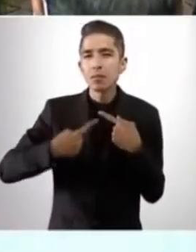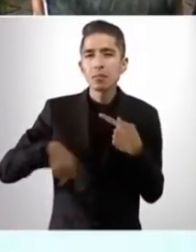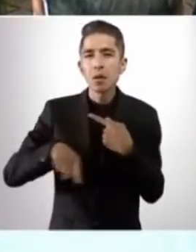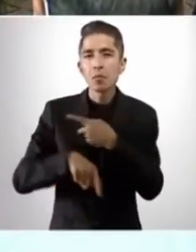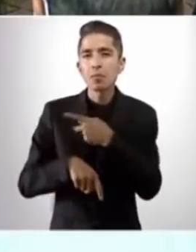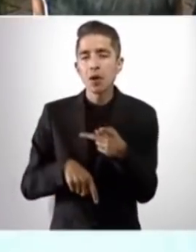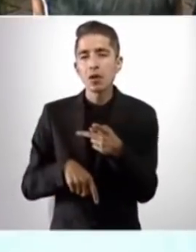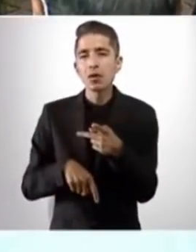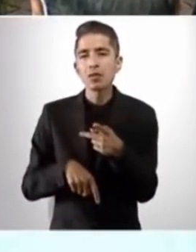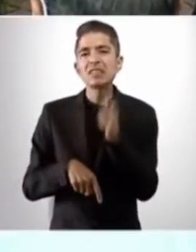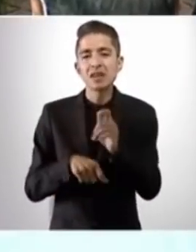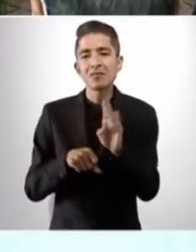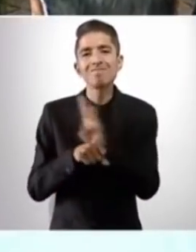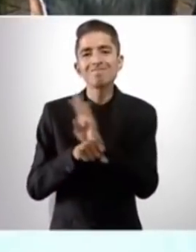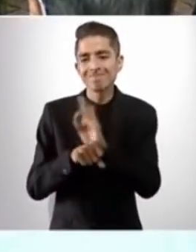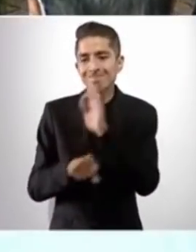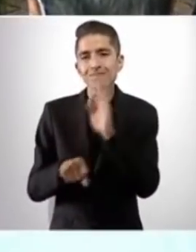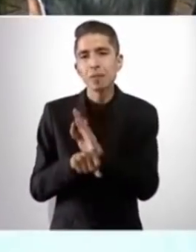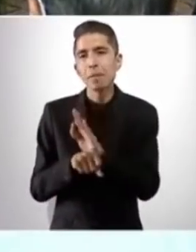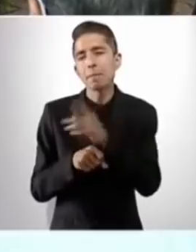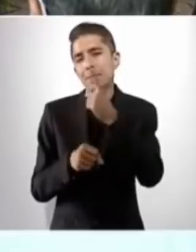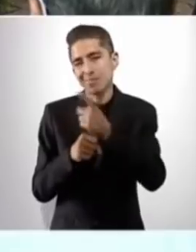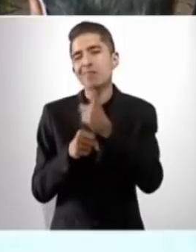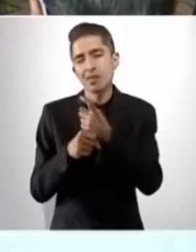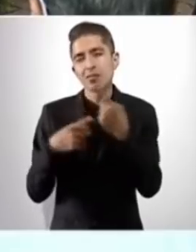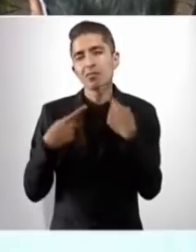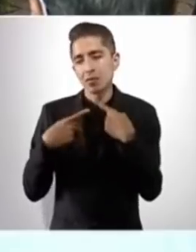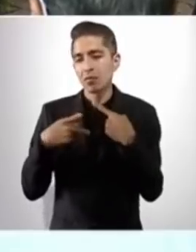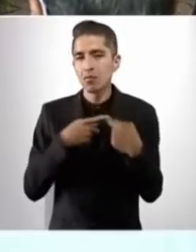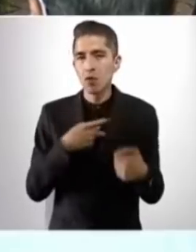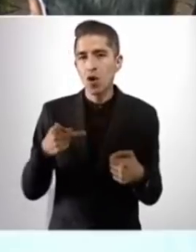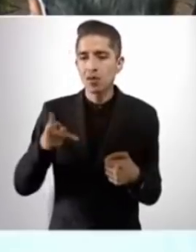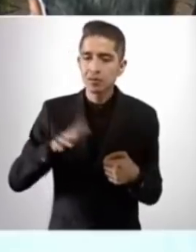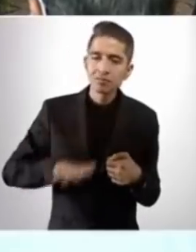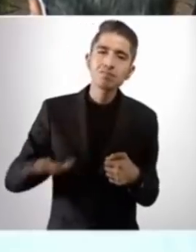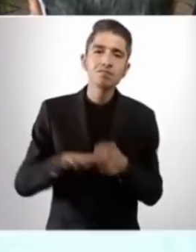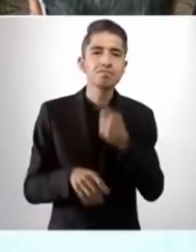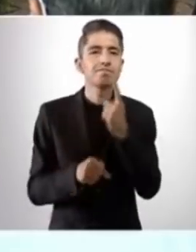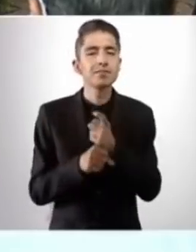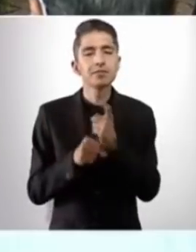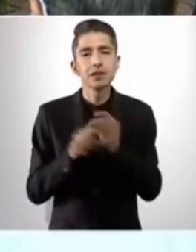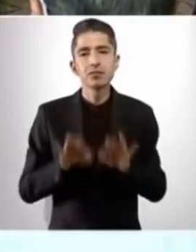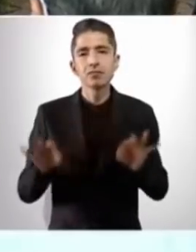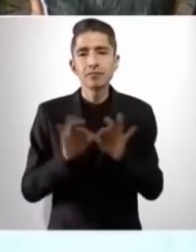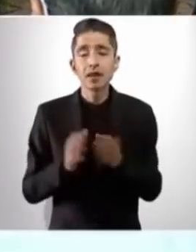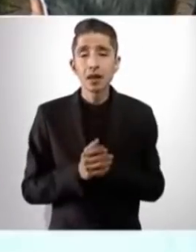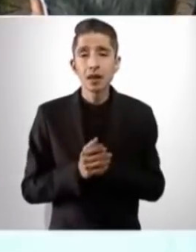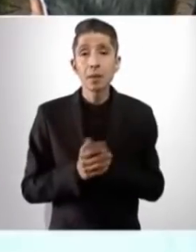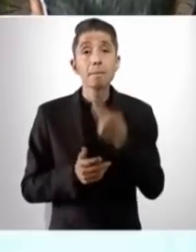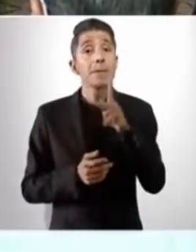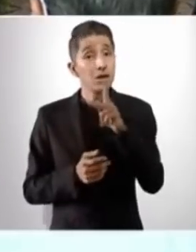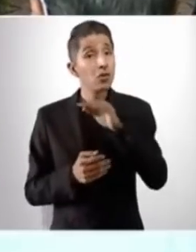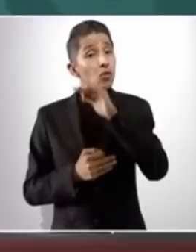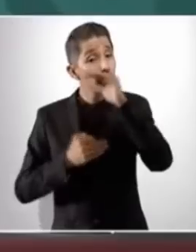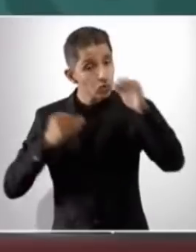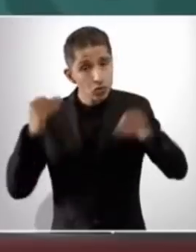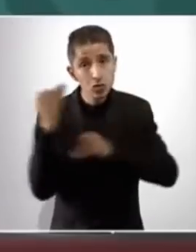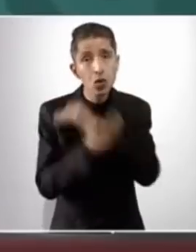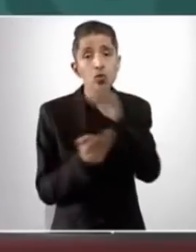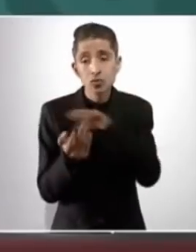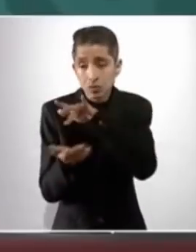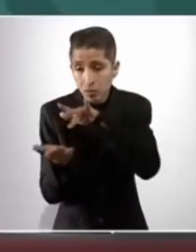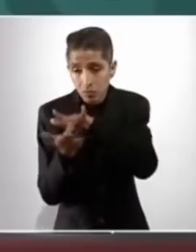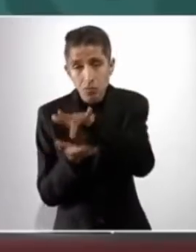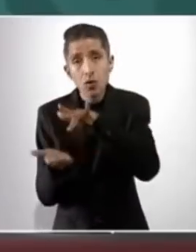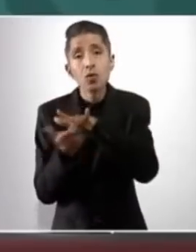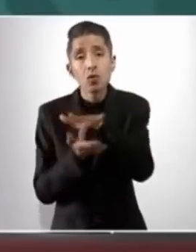por el bien de todos, primero los pobres. Pero todos van a tener apoyo,